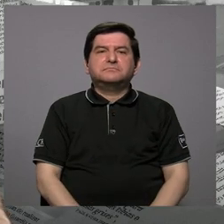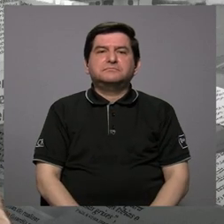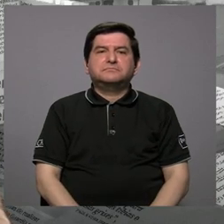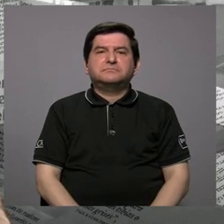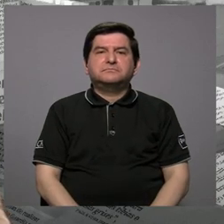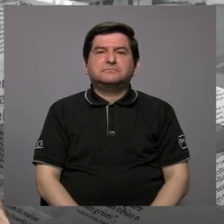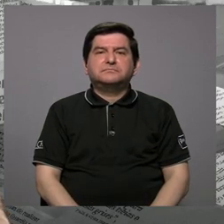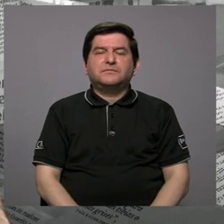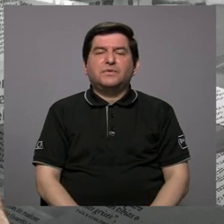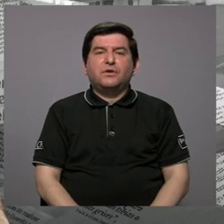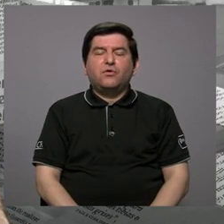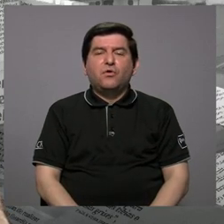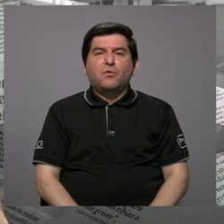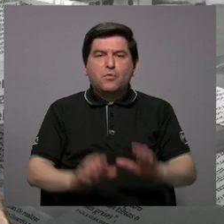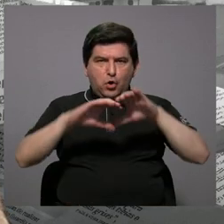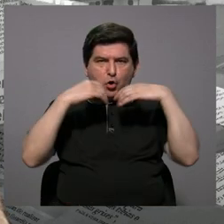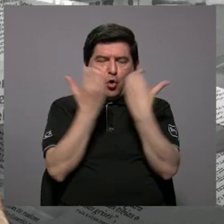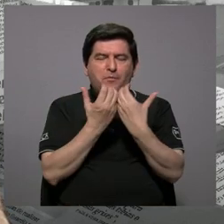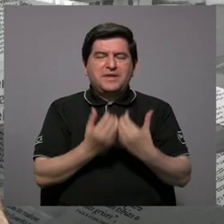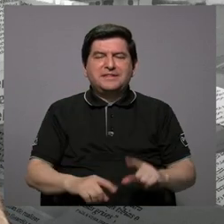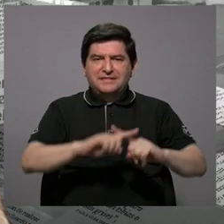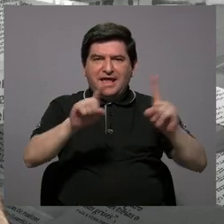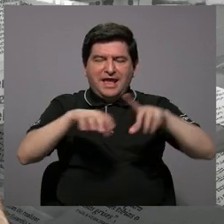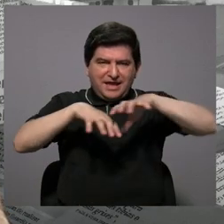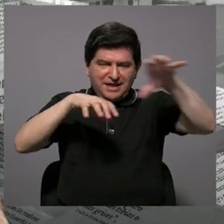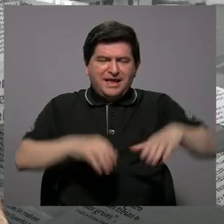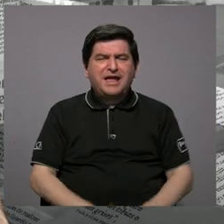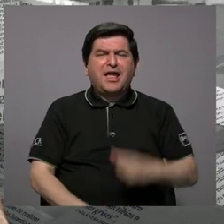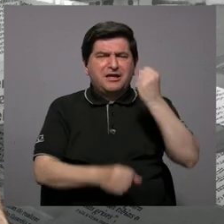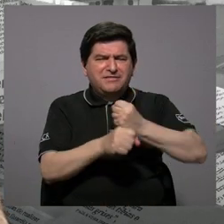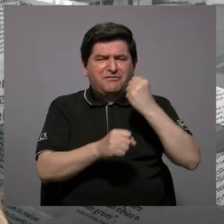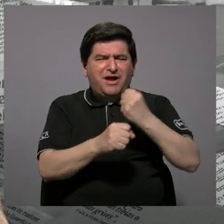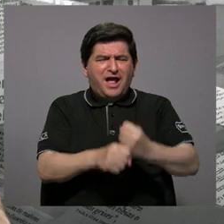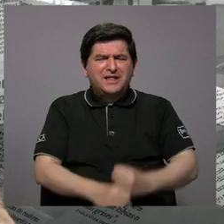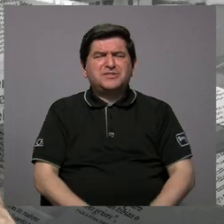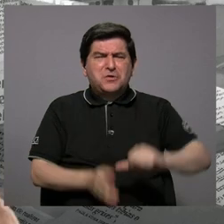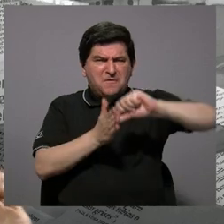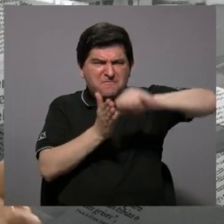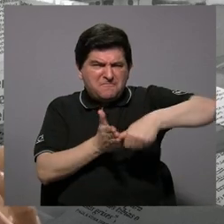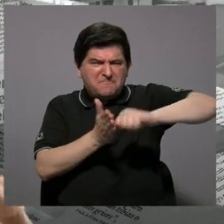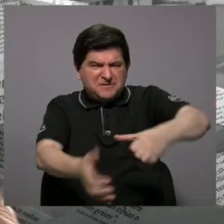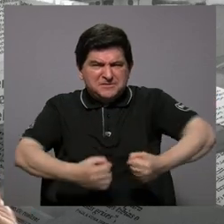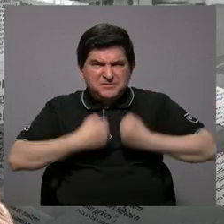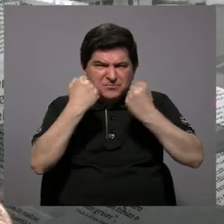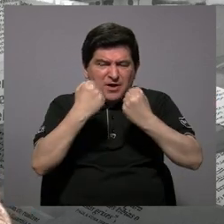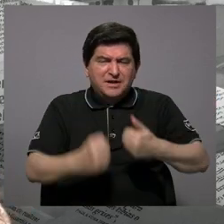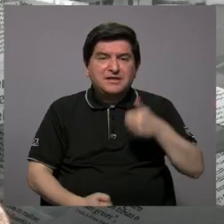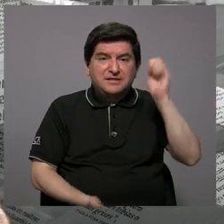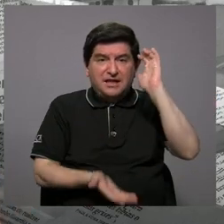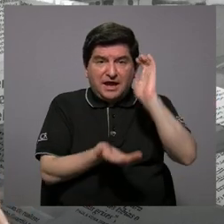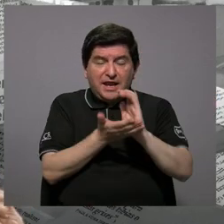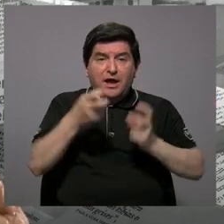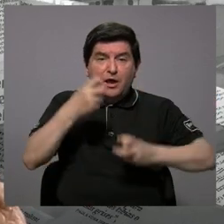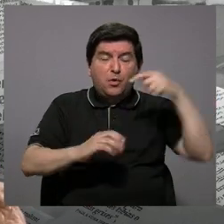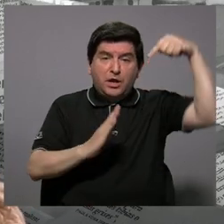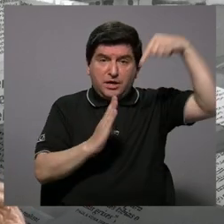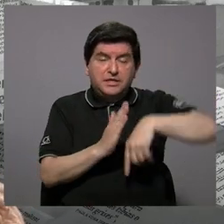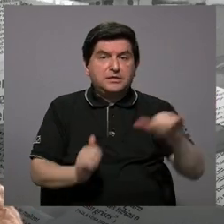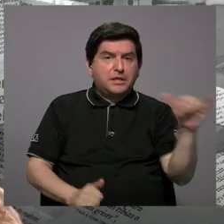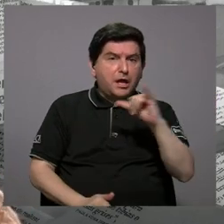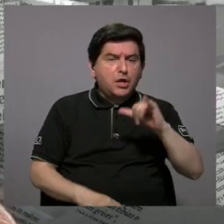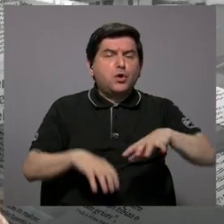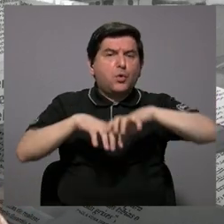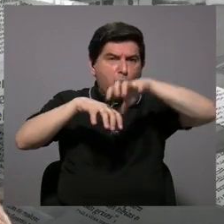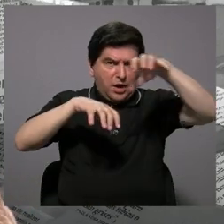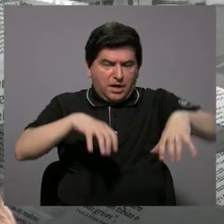de la intercantonal hemos venido trabajando insistiendo fuertemente porque si a la juelita está un problema grave pero si también hay